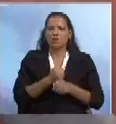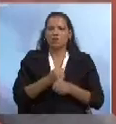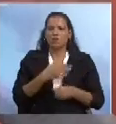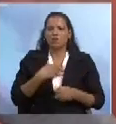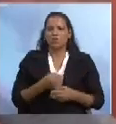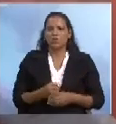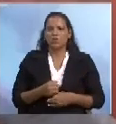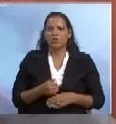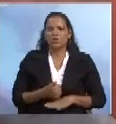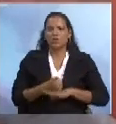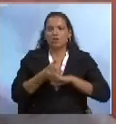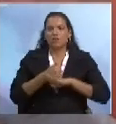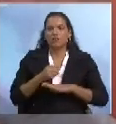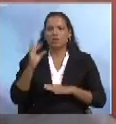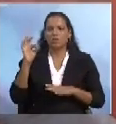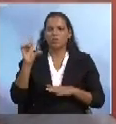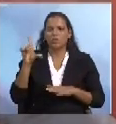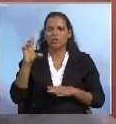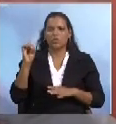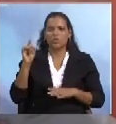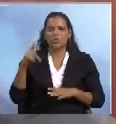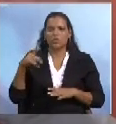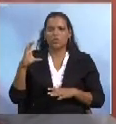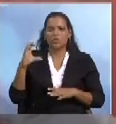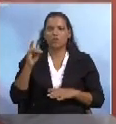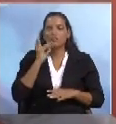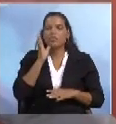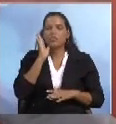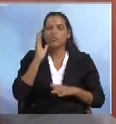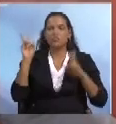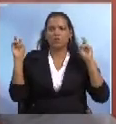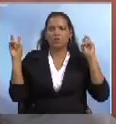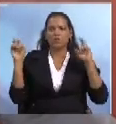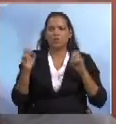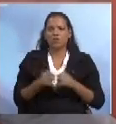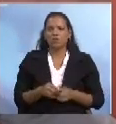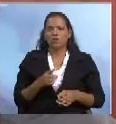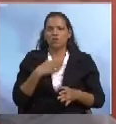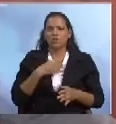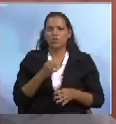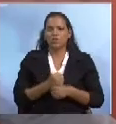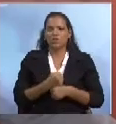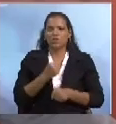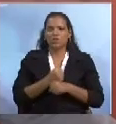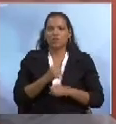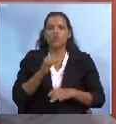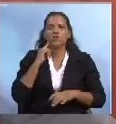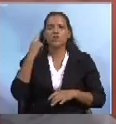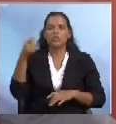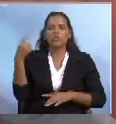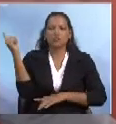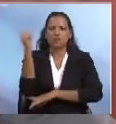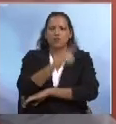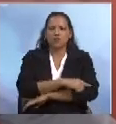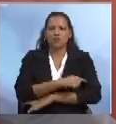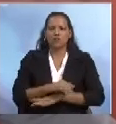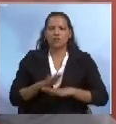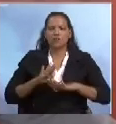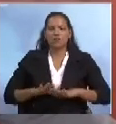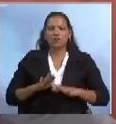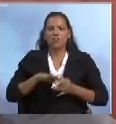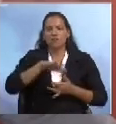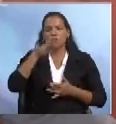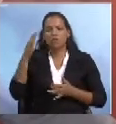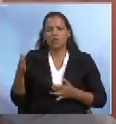El gerente de FLOPEC, Danilo Moreno, se refirió a este tema. Están ejecutando trabajos ya en los próximos días para estabilizar